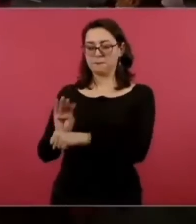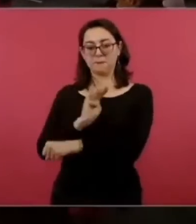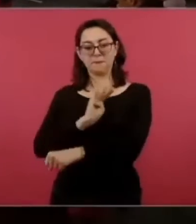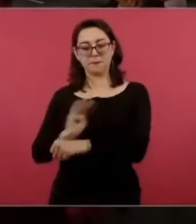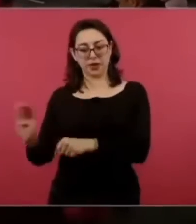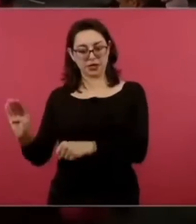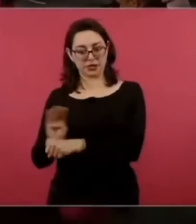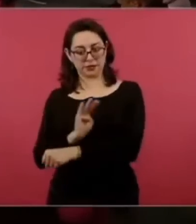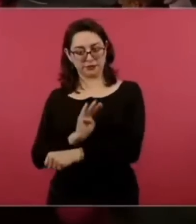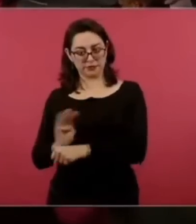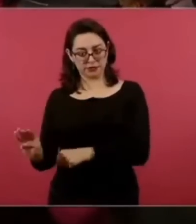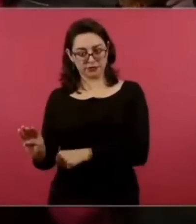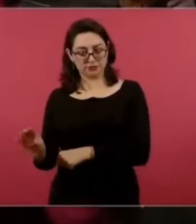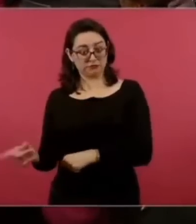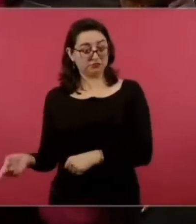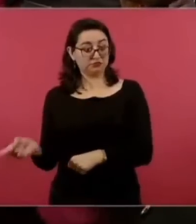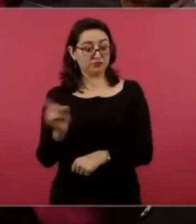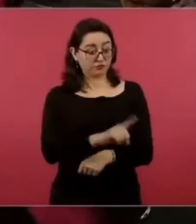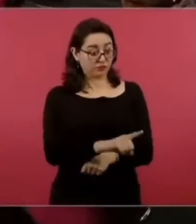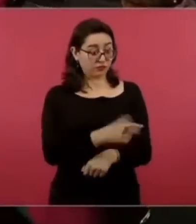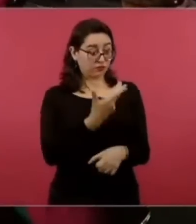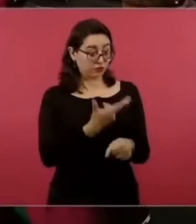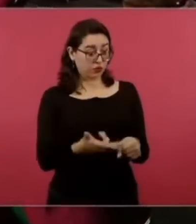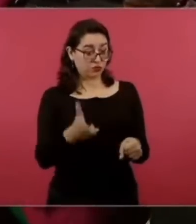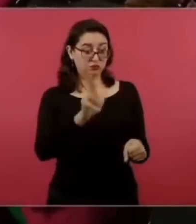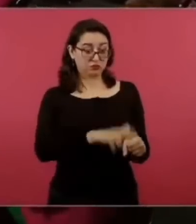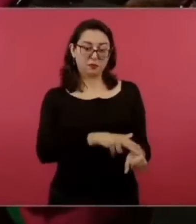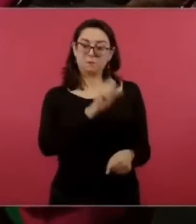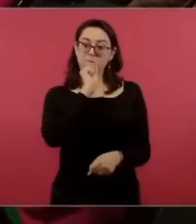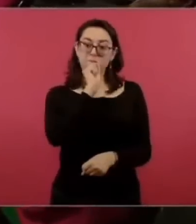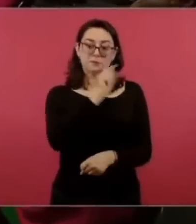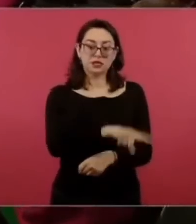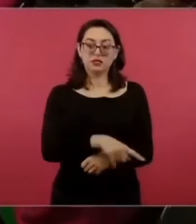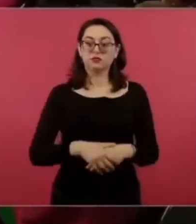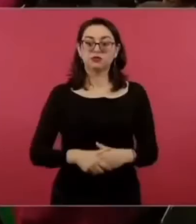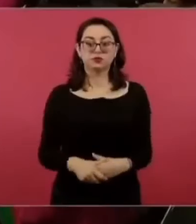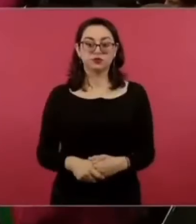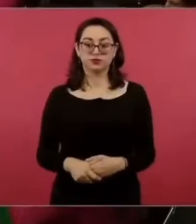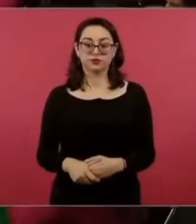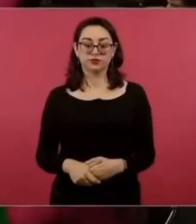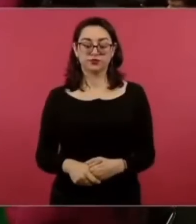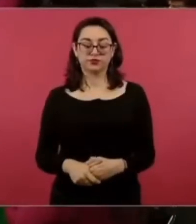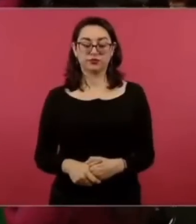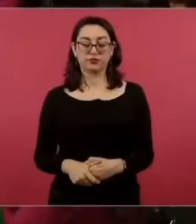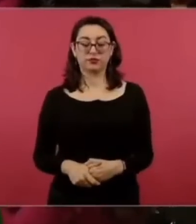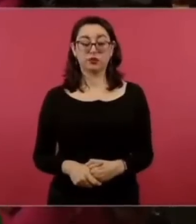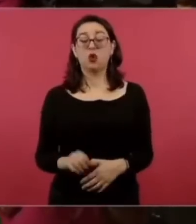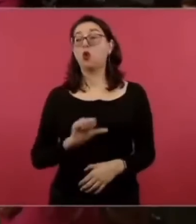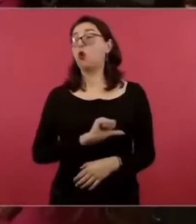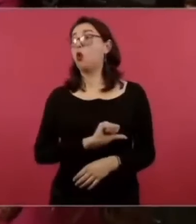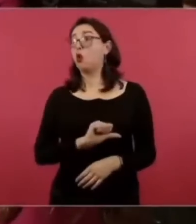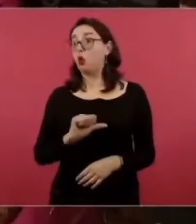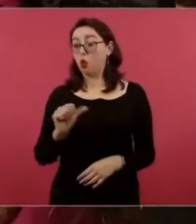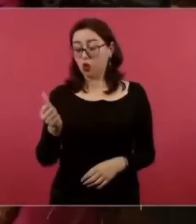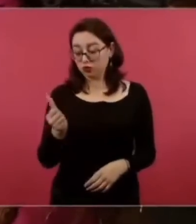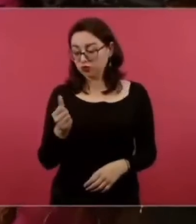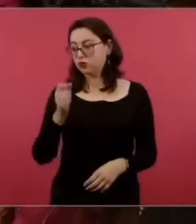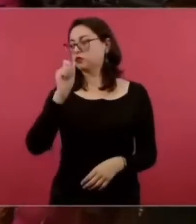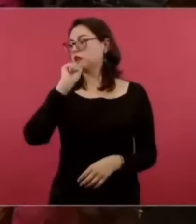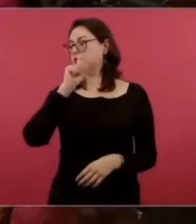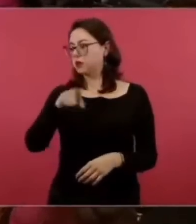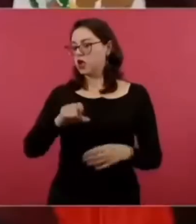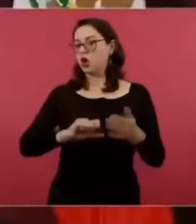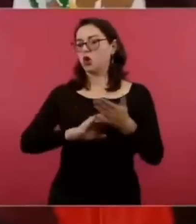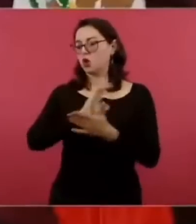entonces lo mismo mantenimientos de carretera ahí hicimos también